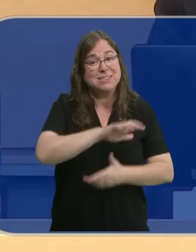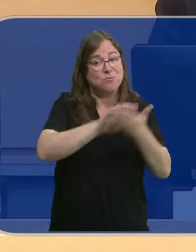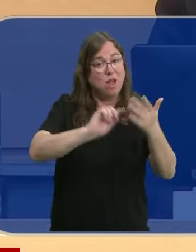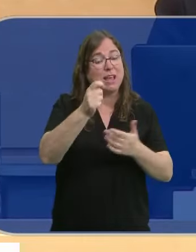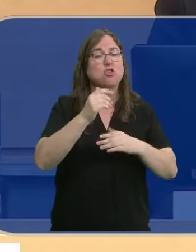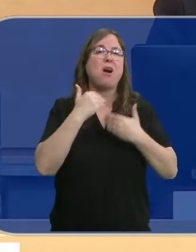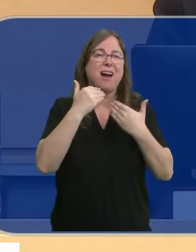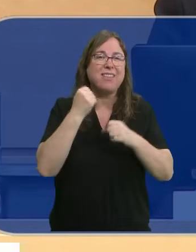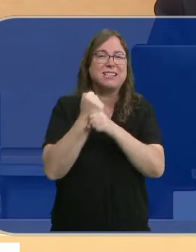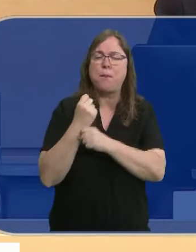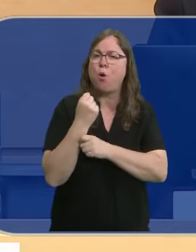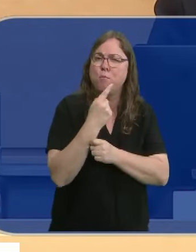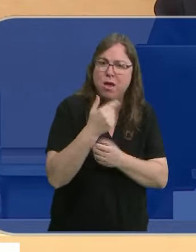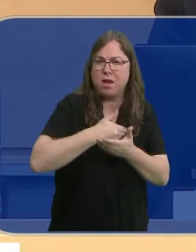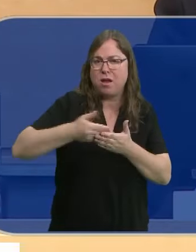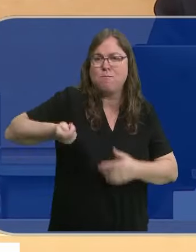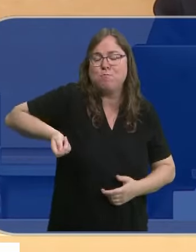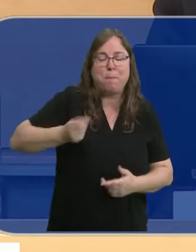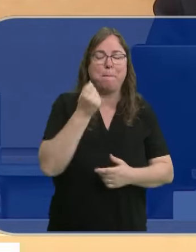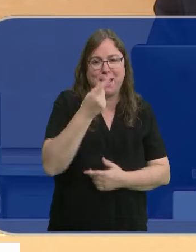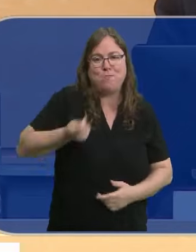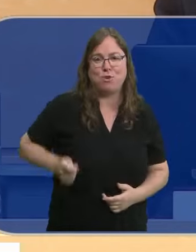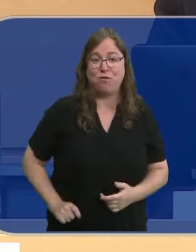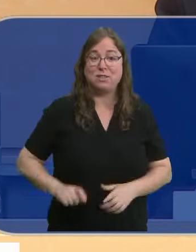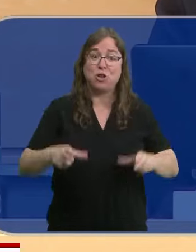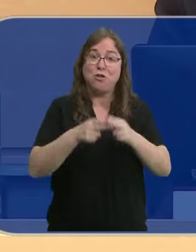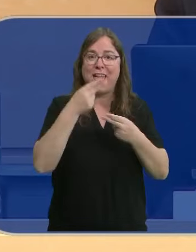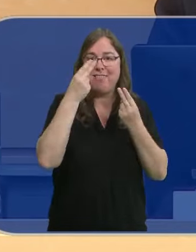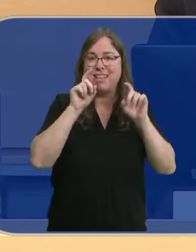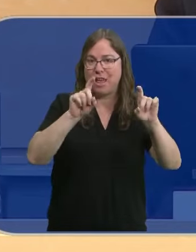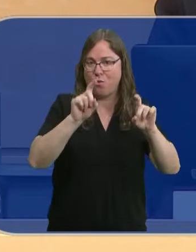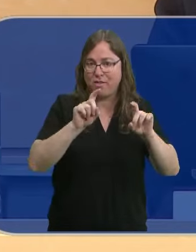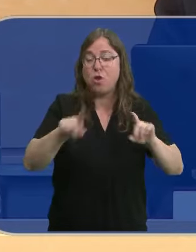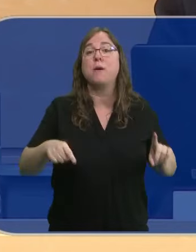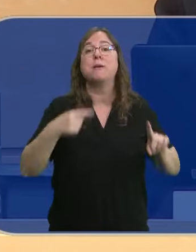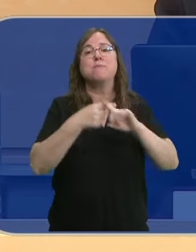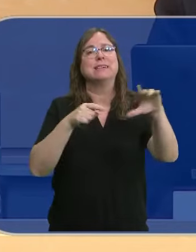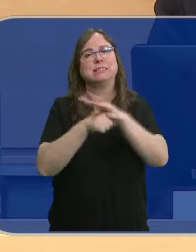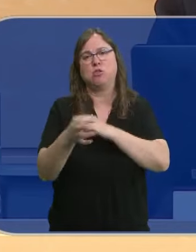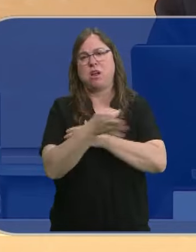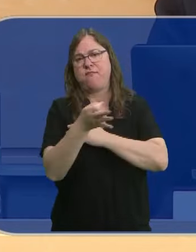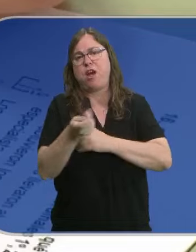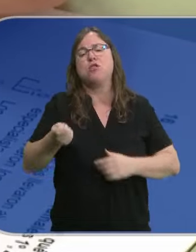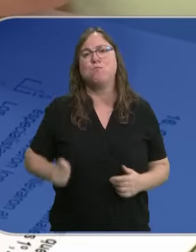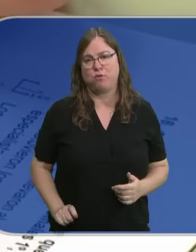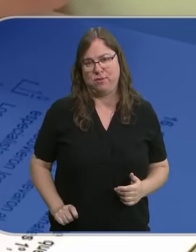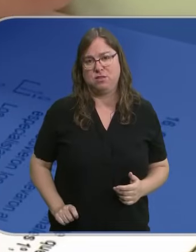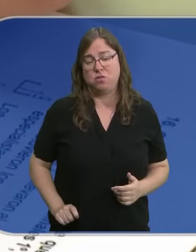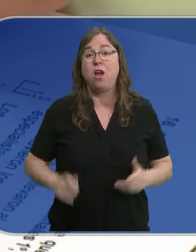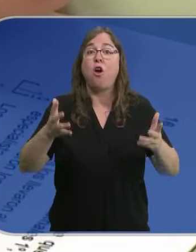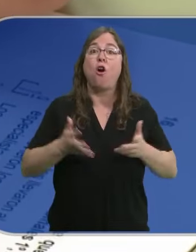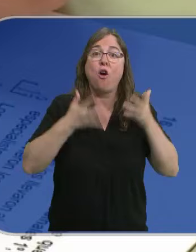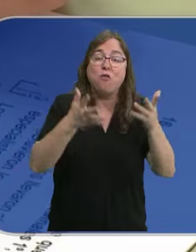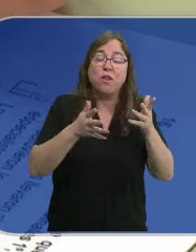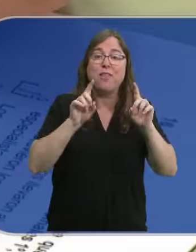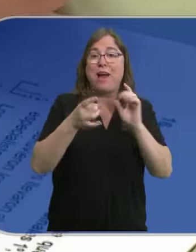ello está el trabajo de miles de profesionales, el interés de toda una sociedad por la educación y también una gestión eficaz y profesional. Ofrecer